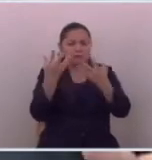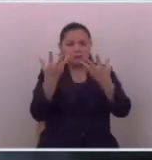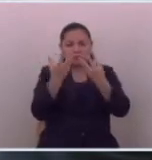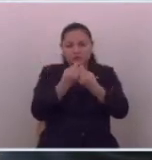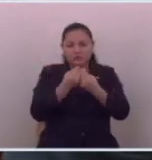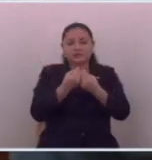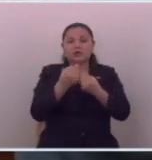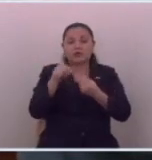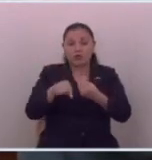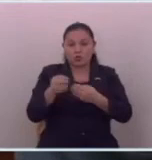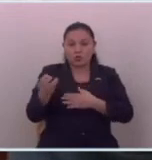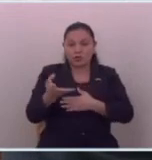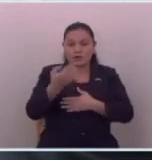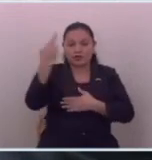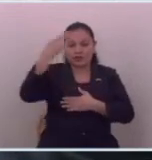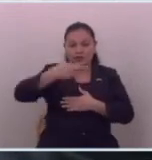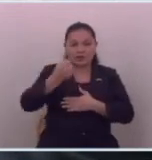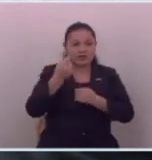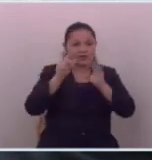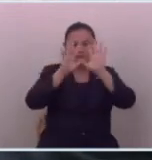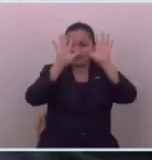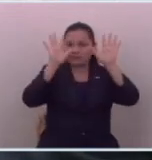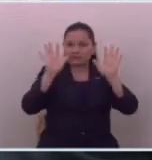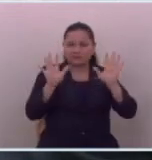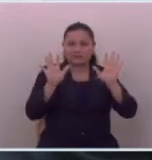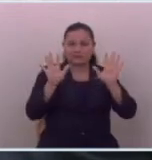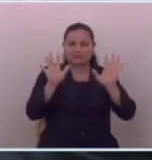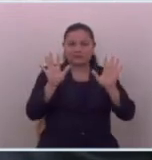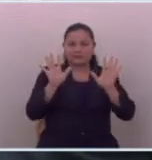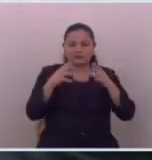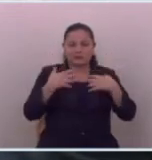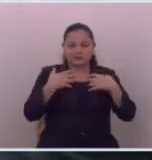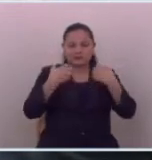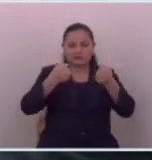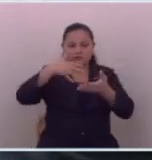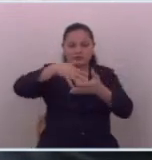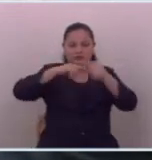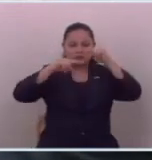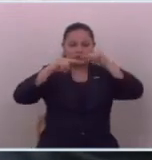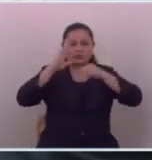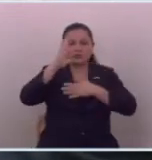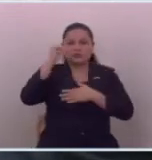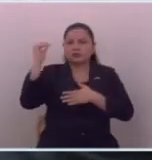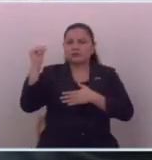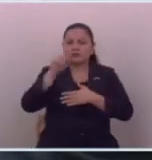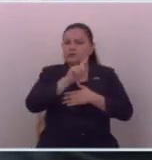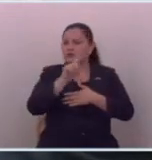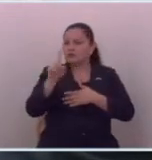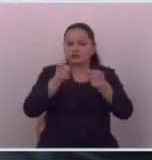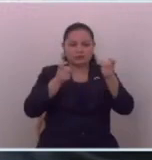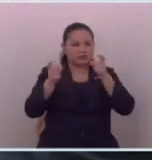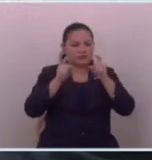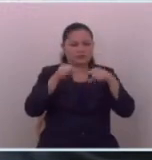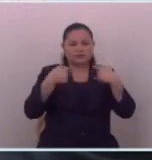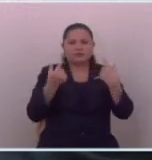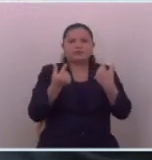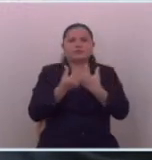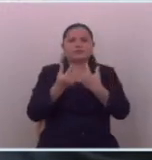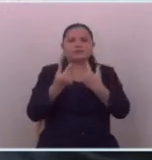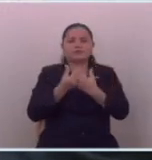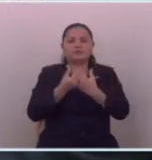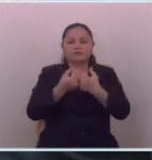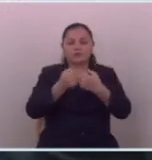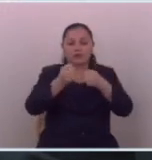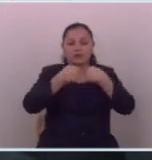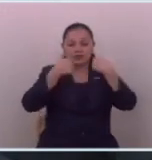Esas son las nuevas realidades que hay que entender y la salud democrática de un país no la mide un grupo de